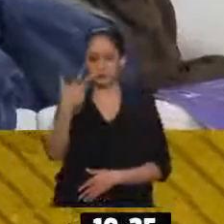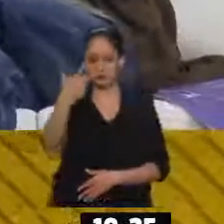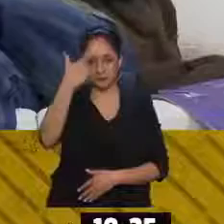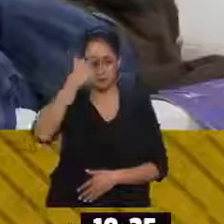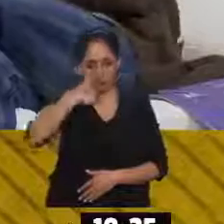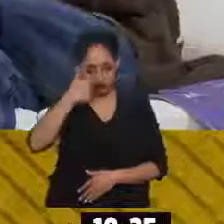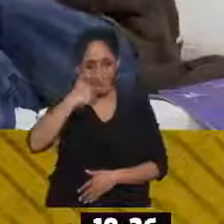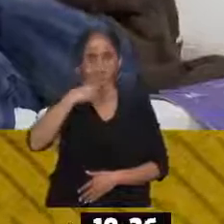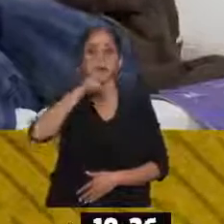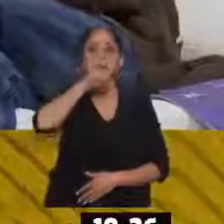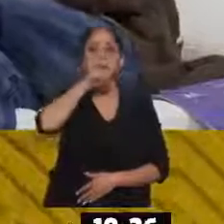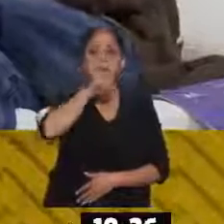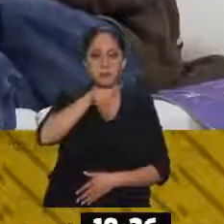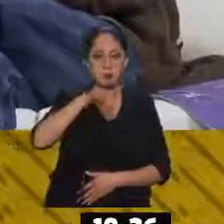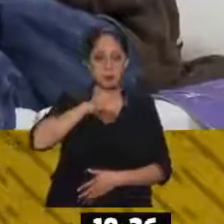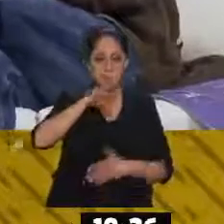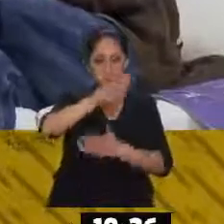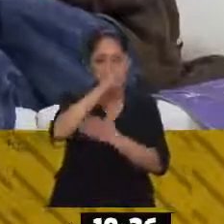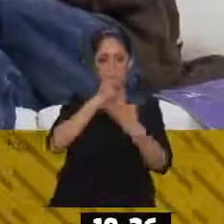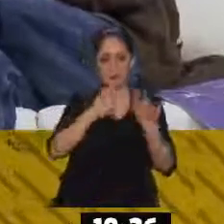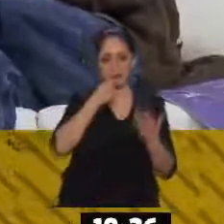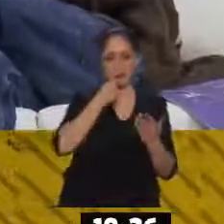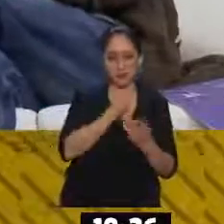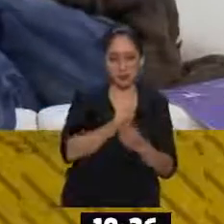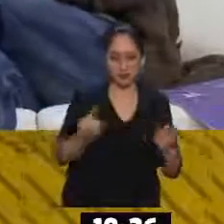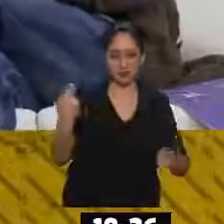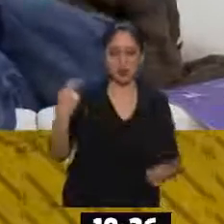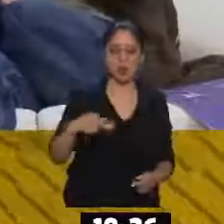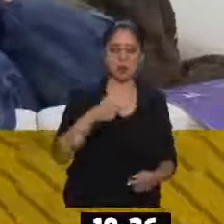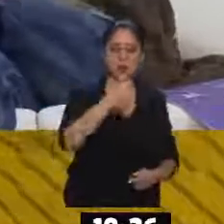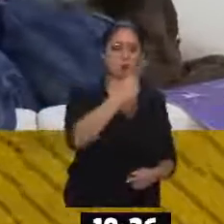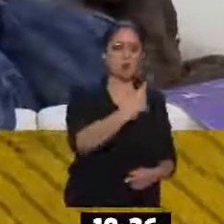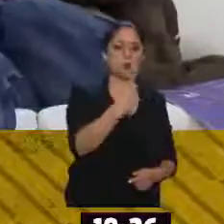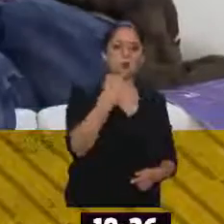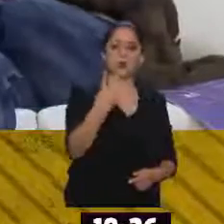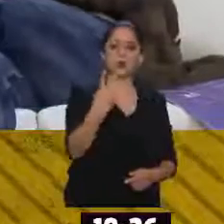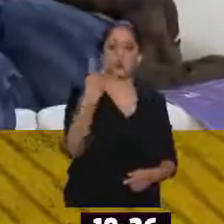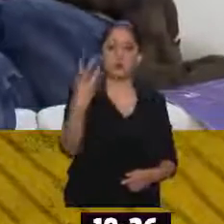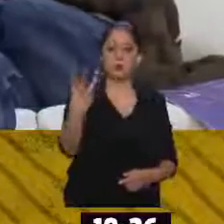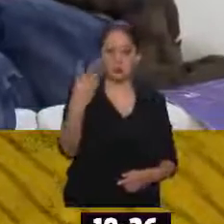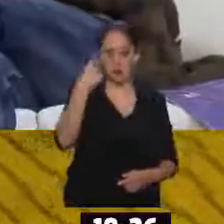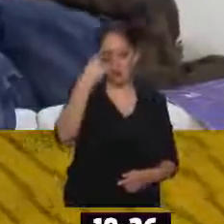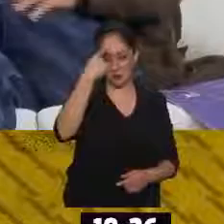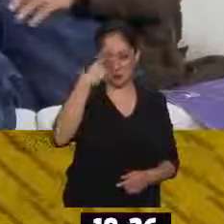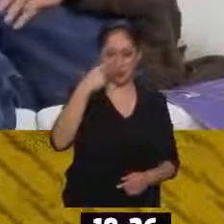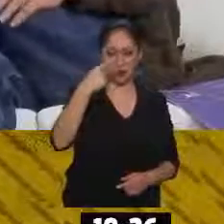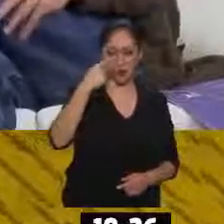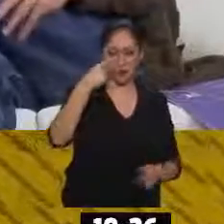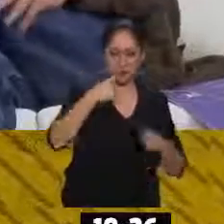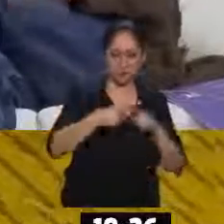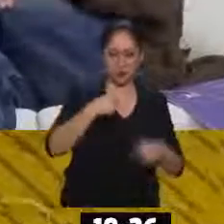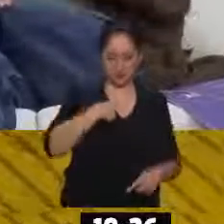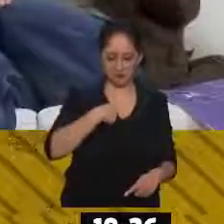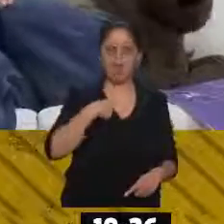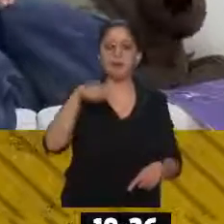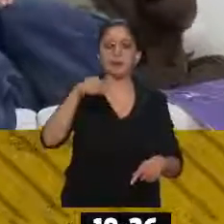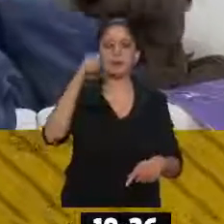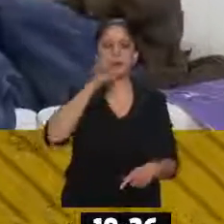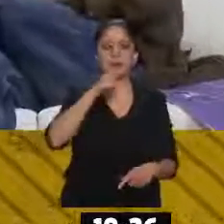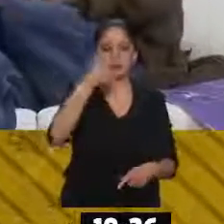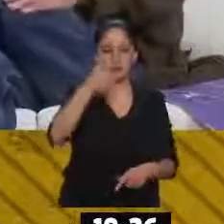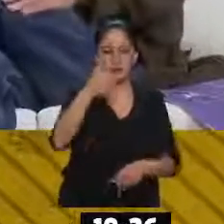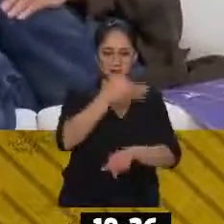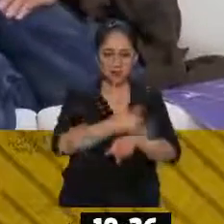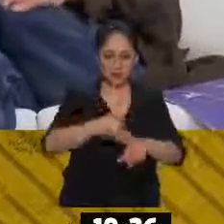Tenemos un programa padrísimo para niños, se llama Un Dox 3 por mí, que va a empezar el sábado 16 a las 6 de la tarde con la